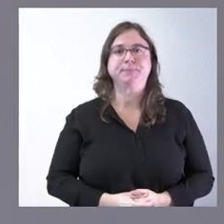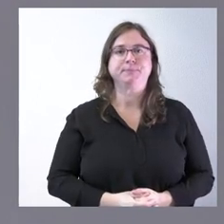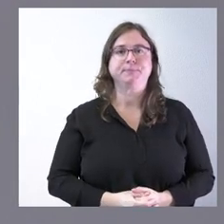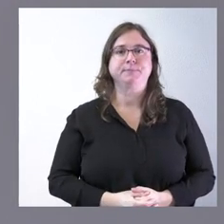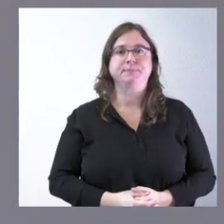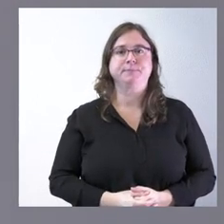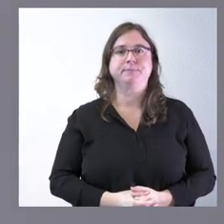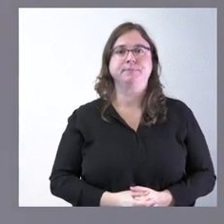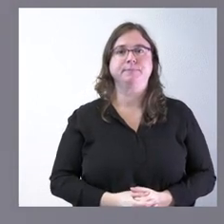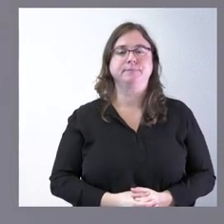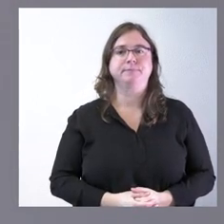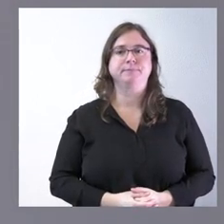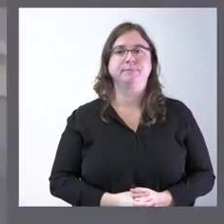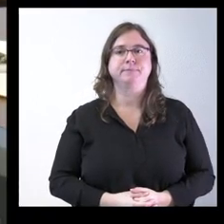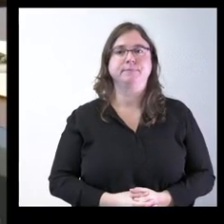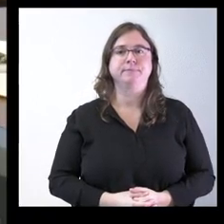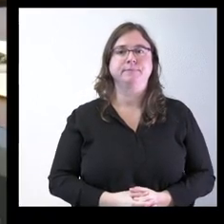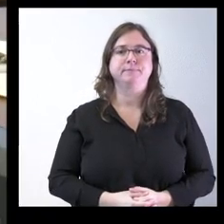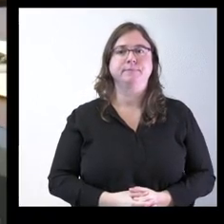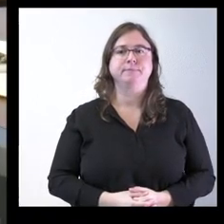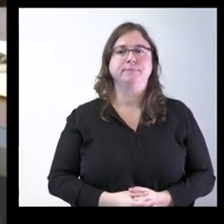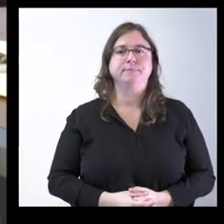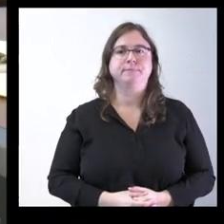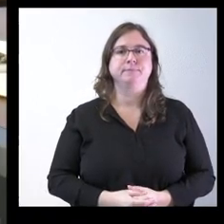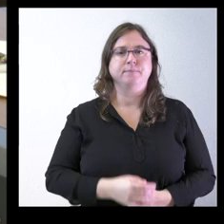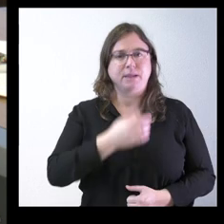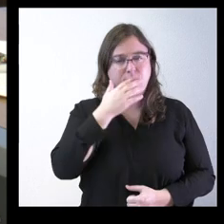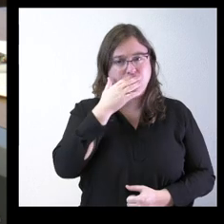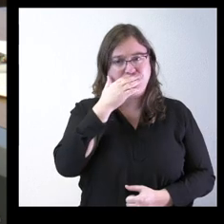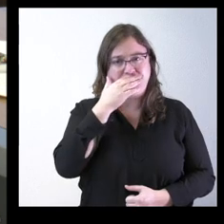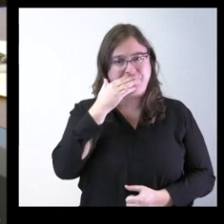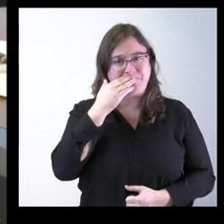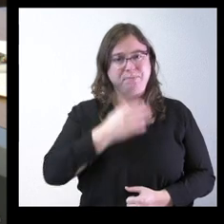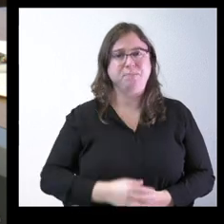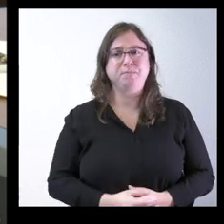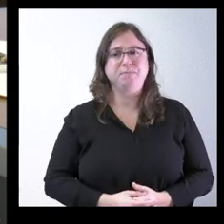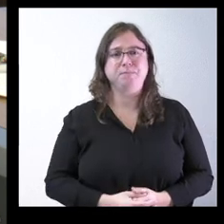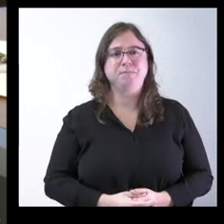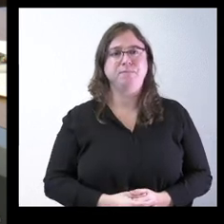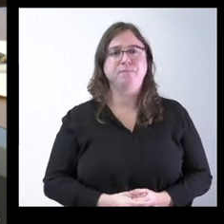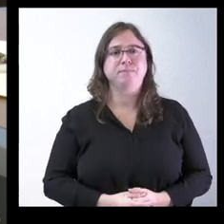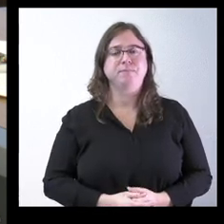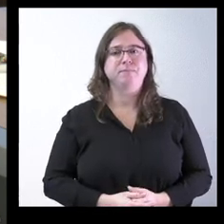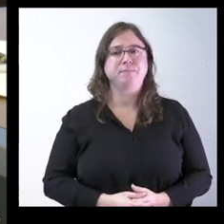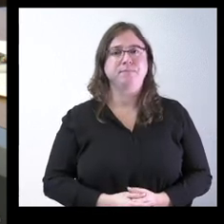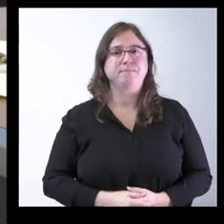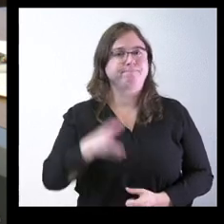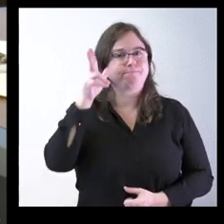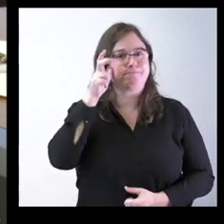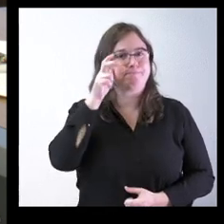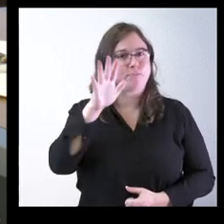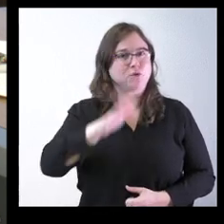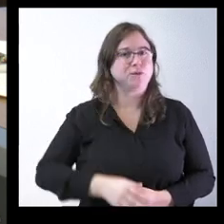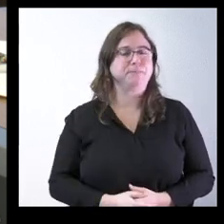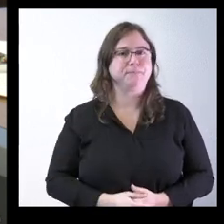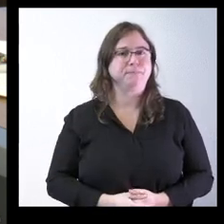Sí, buenos días consejero quería preguntarle en relación a los temas a los datos que hemos conocido del desempleo parece